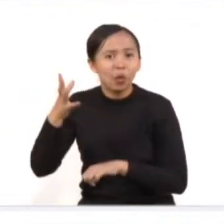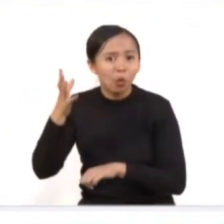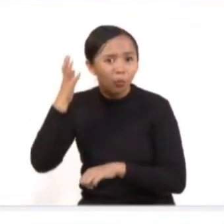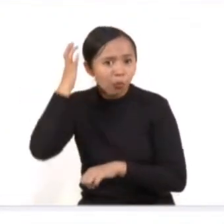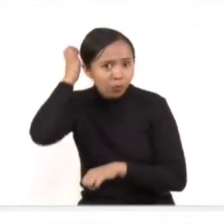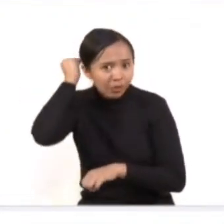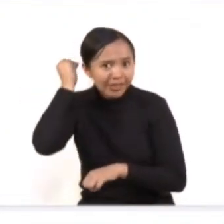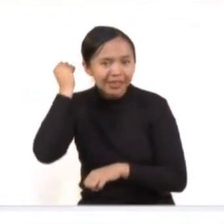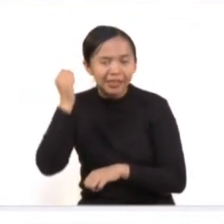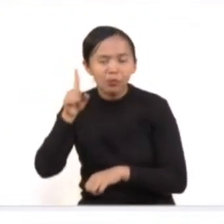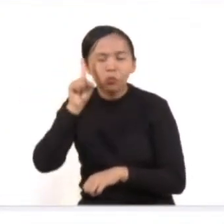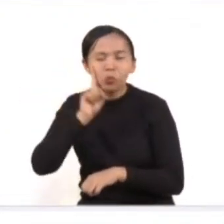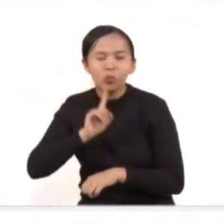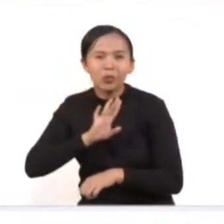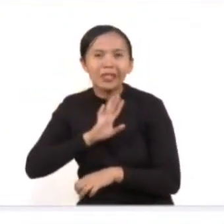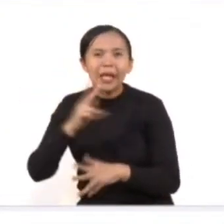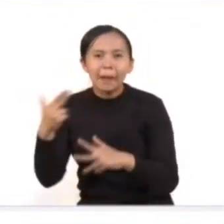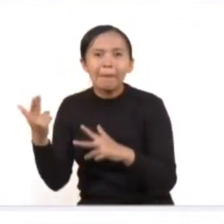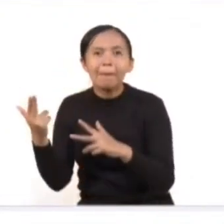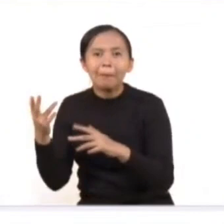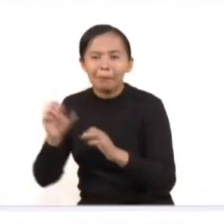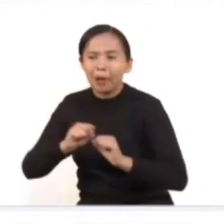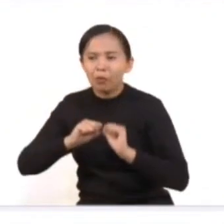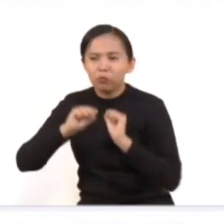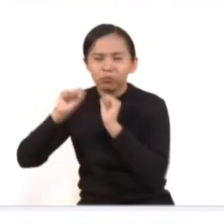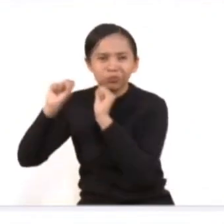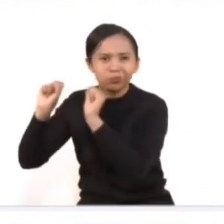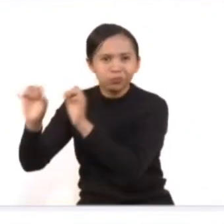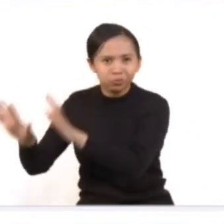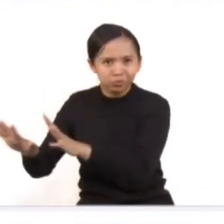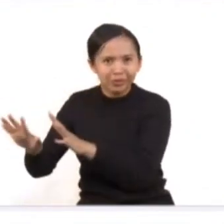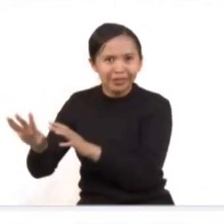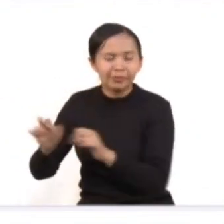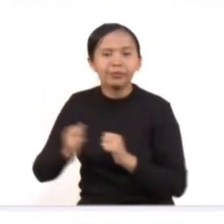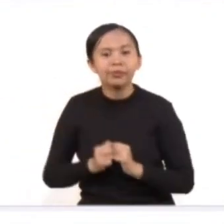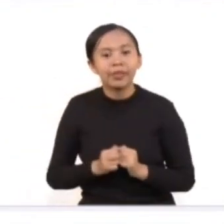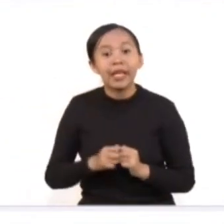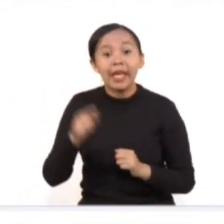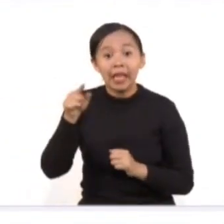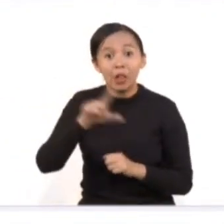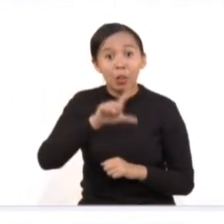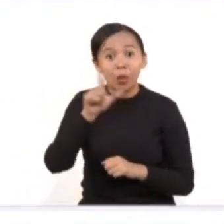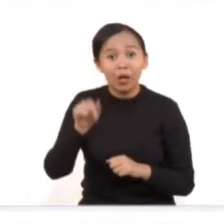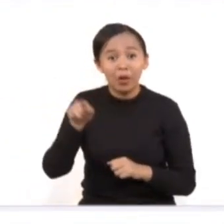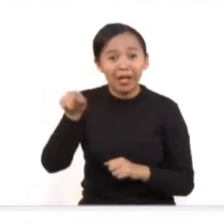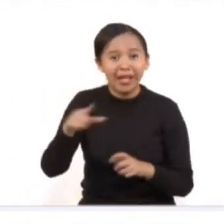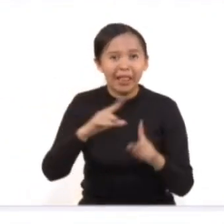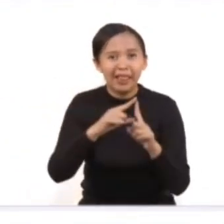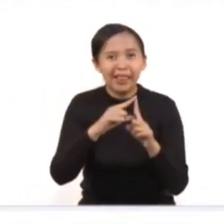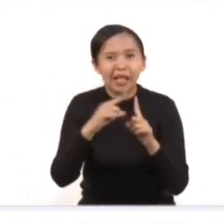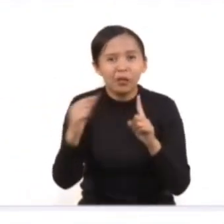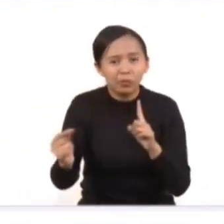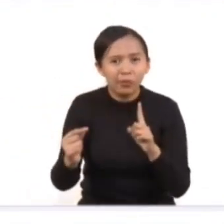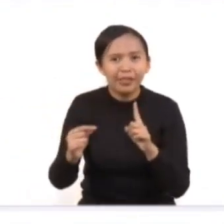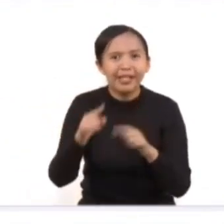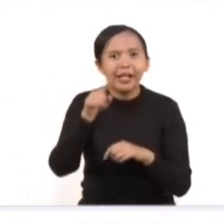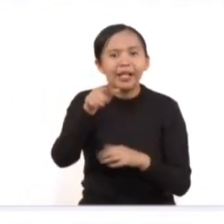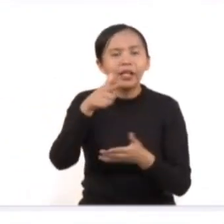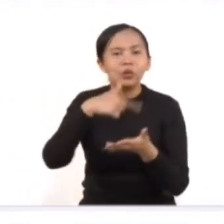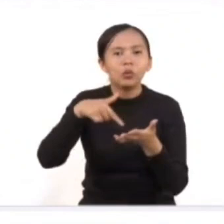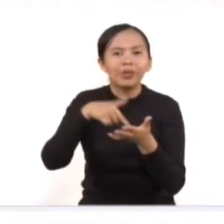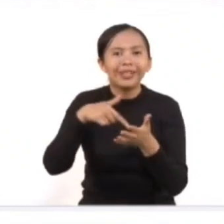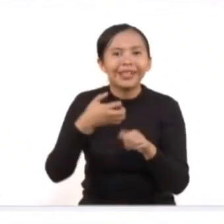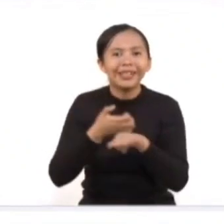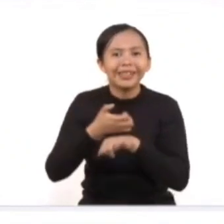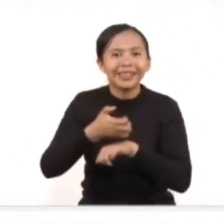donde fue encontrado en el mes de febrero. El imputado posteriormente se dio a la fuga y estaba oculto en el Estado de